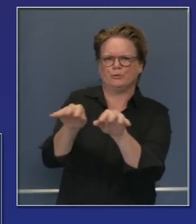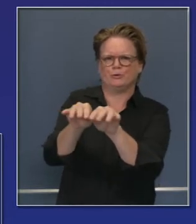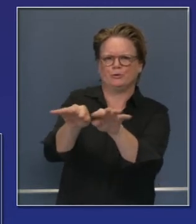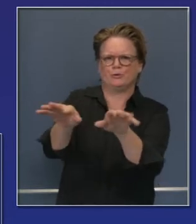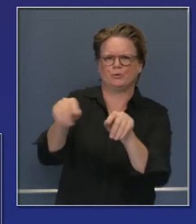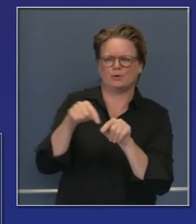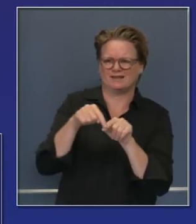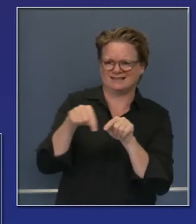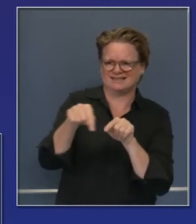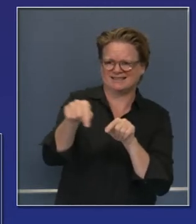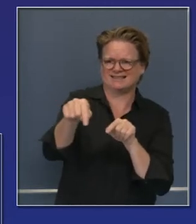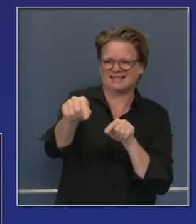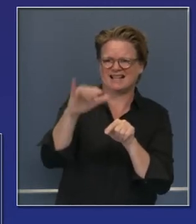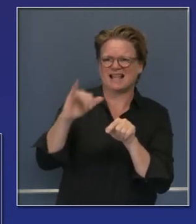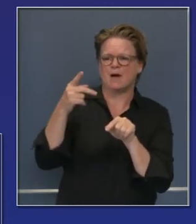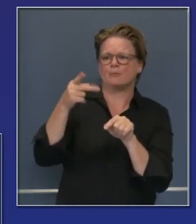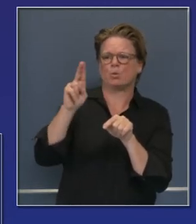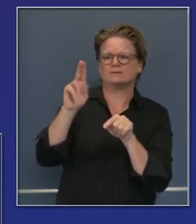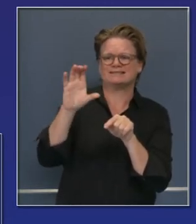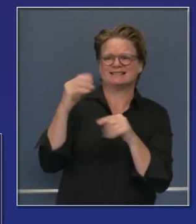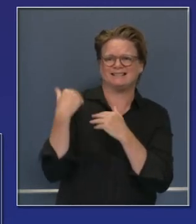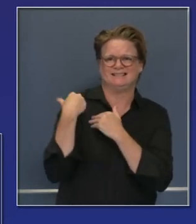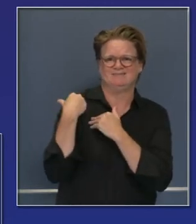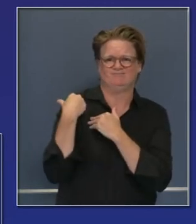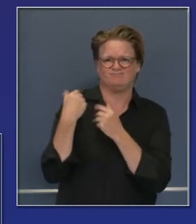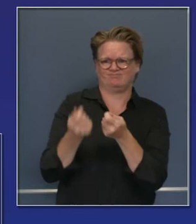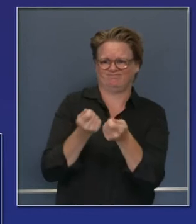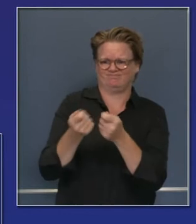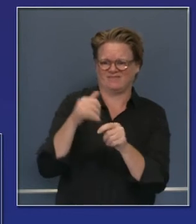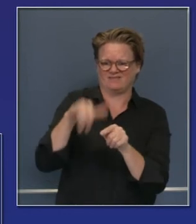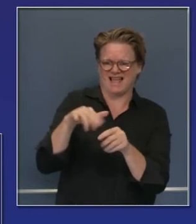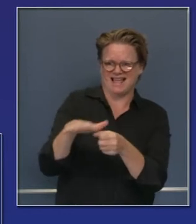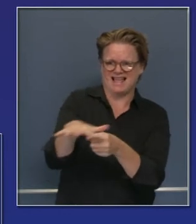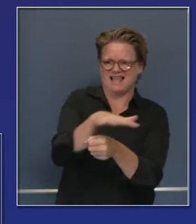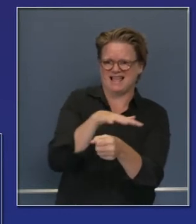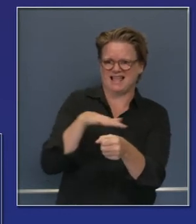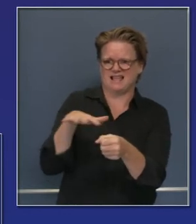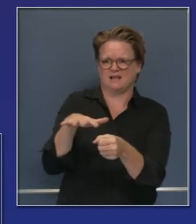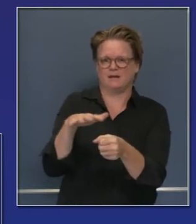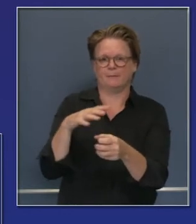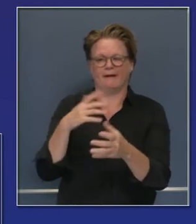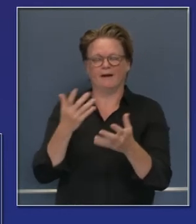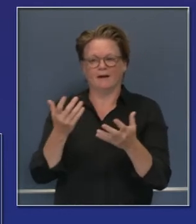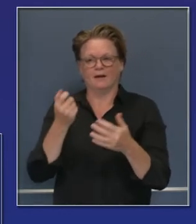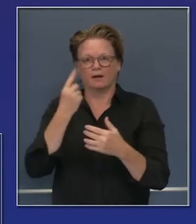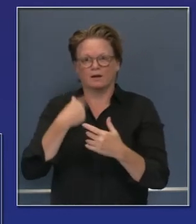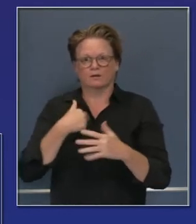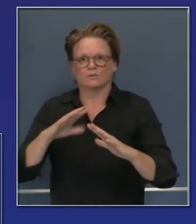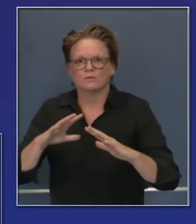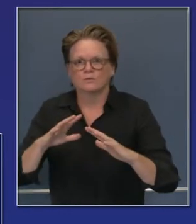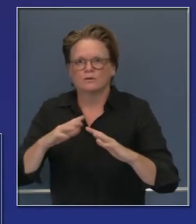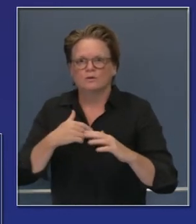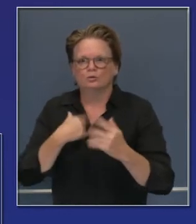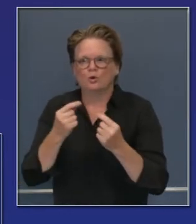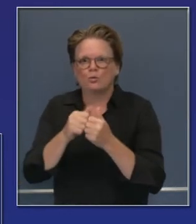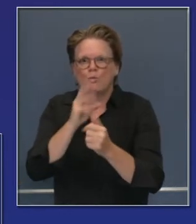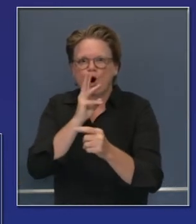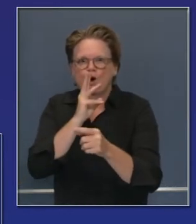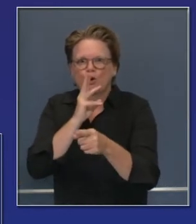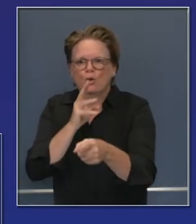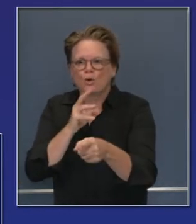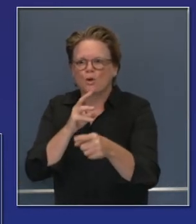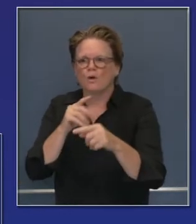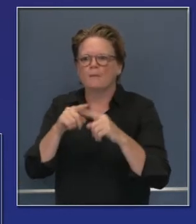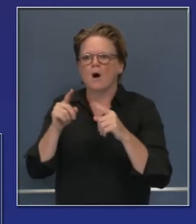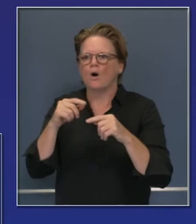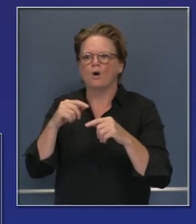está la comisión de servicios públicos que estaba muy preocupada por este incendio.